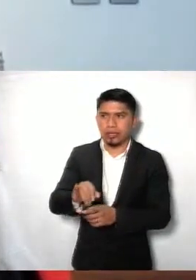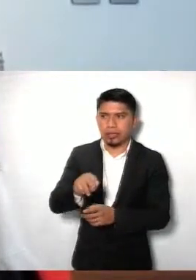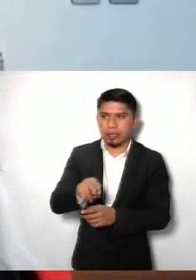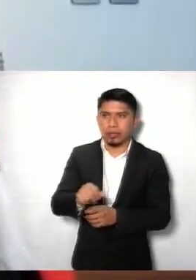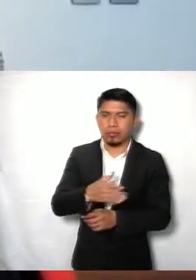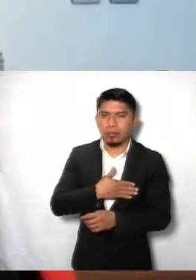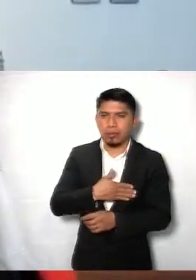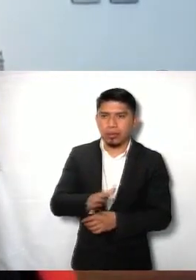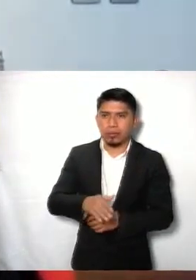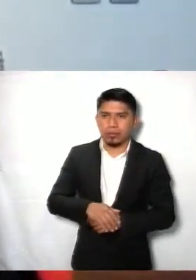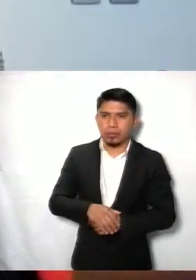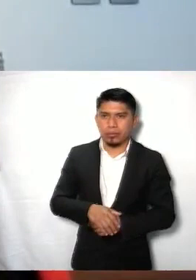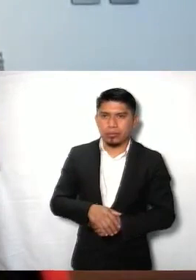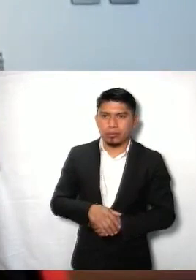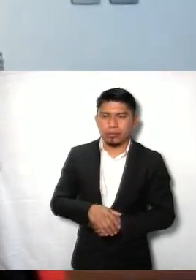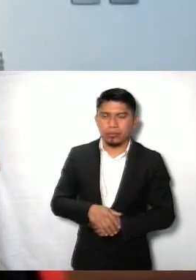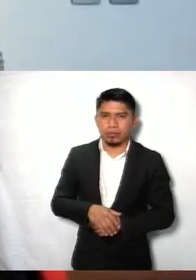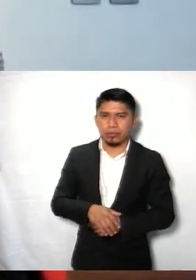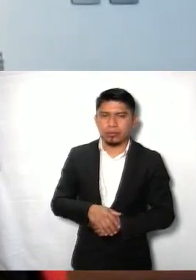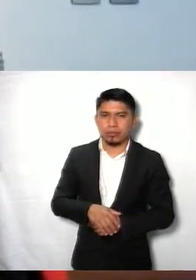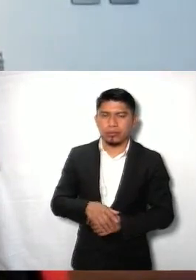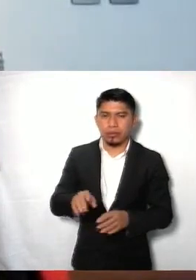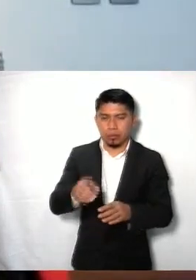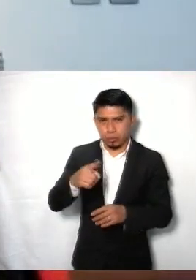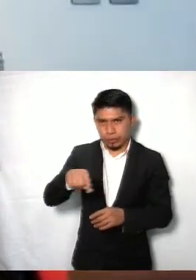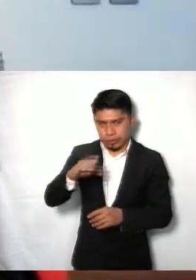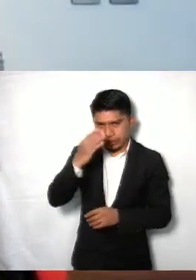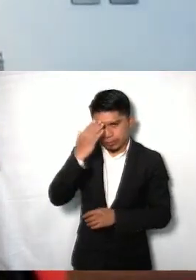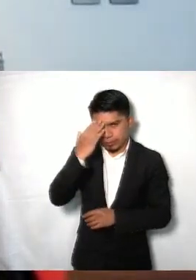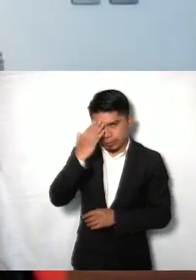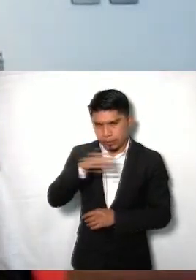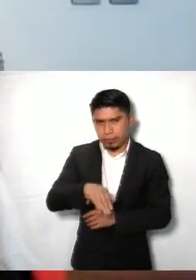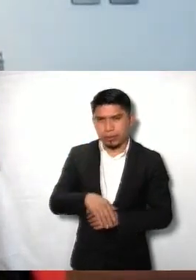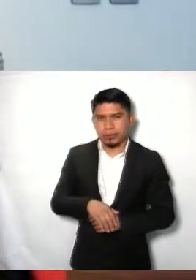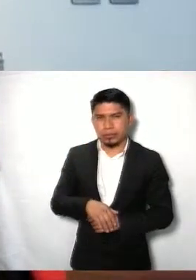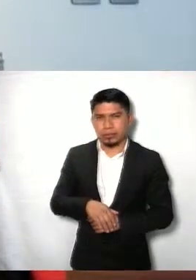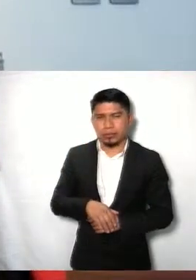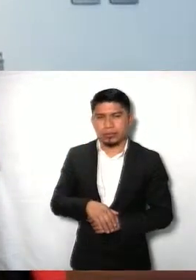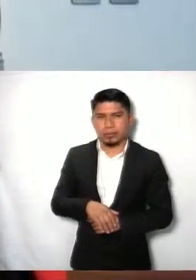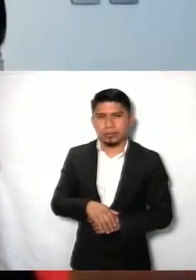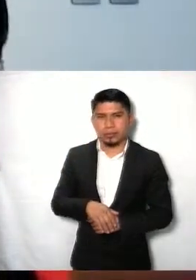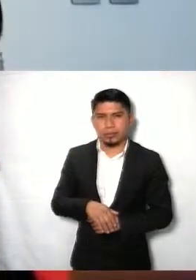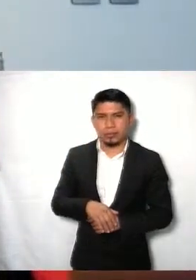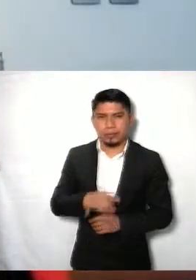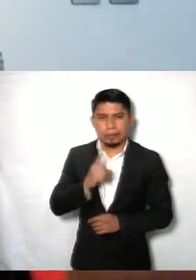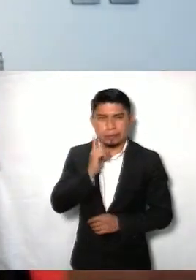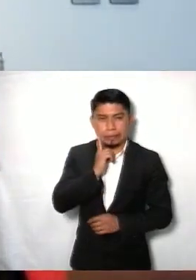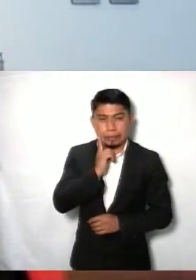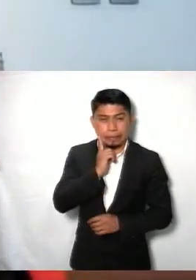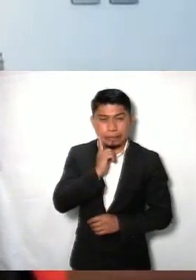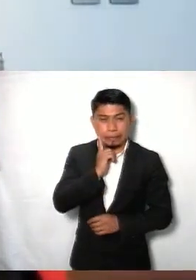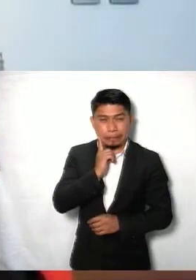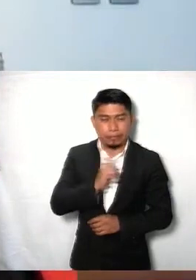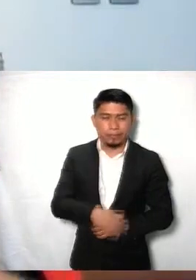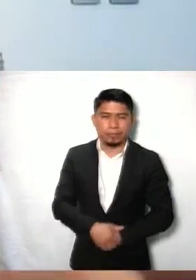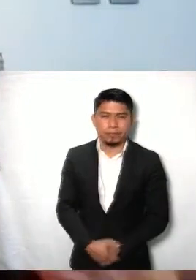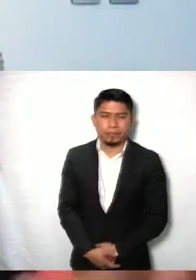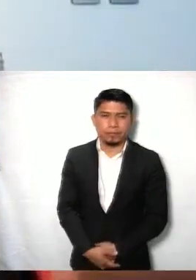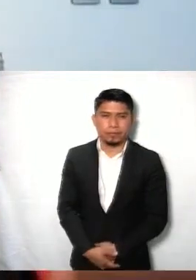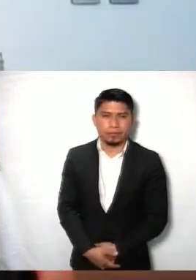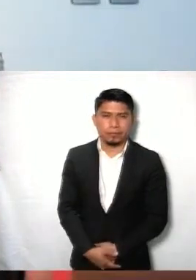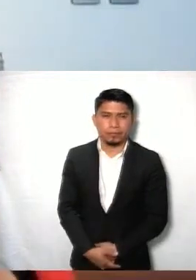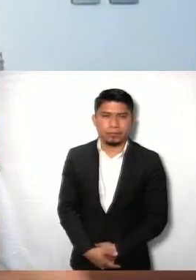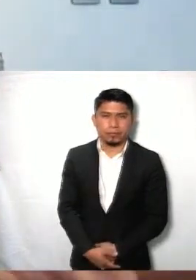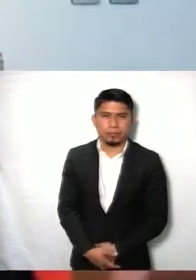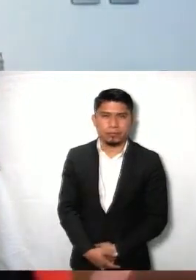y a todos los que nos acompañan mañana. Como sabemos, en la Ciudad de México tenemos, entre otras, tareas de enmienda de poder